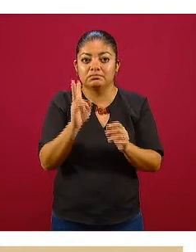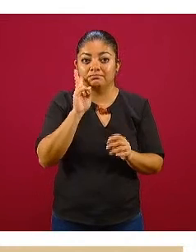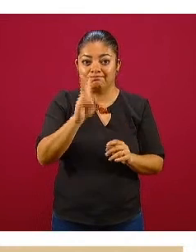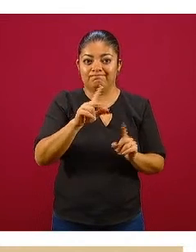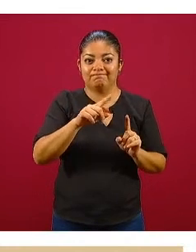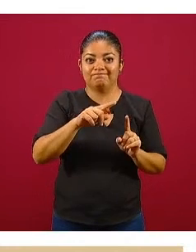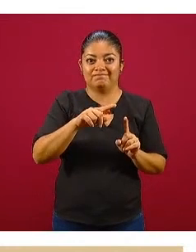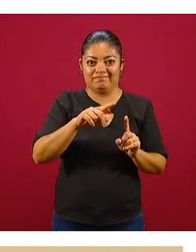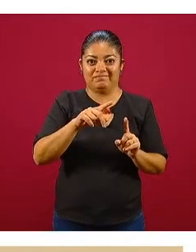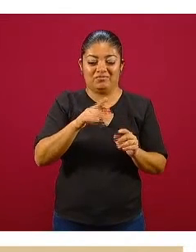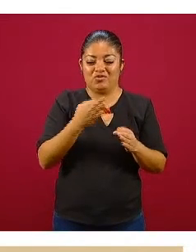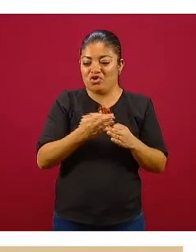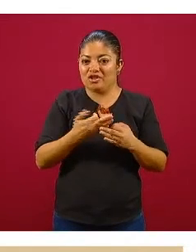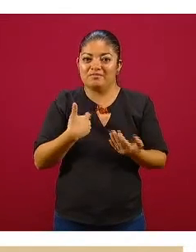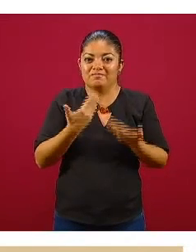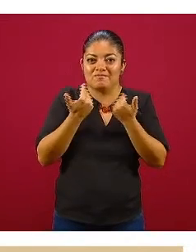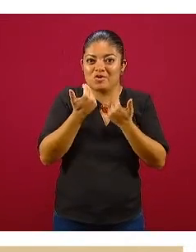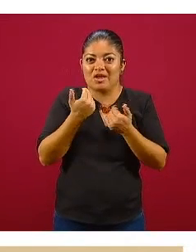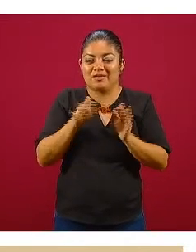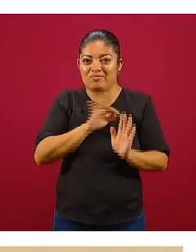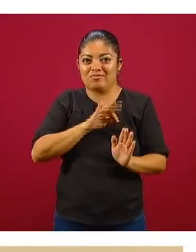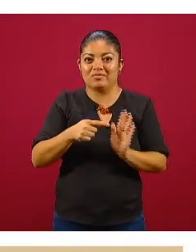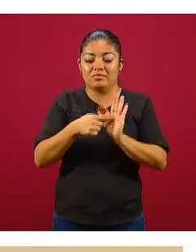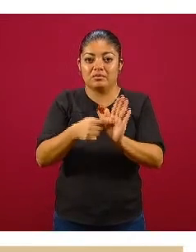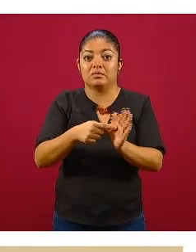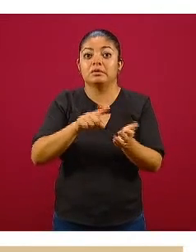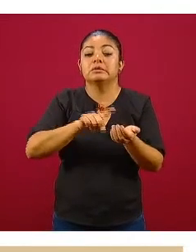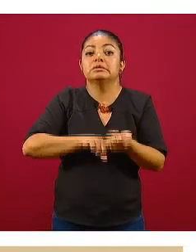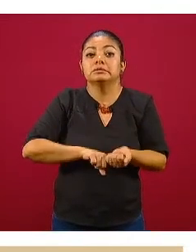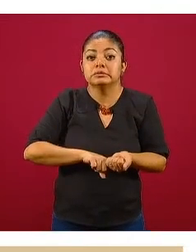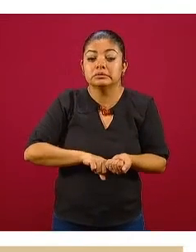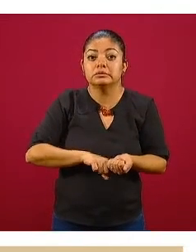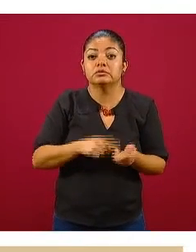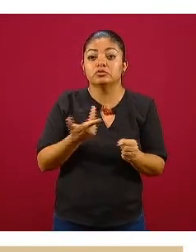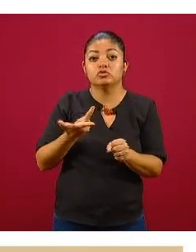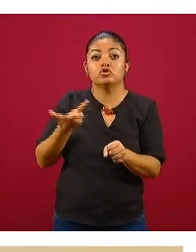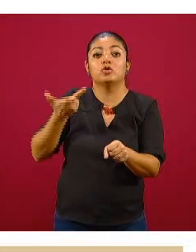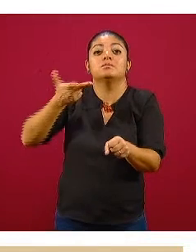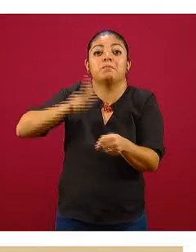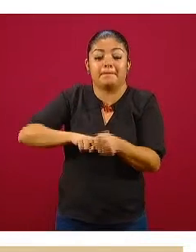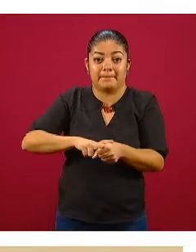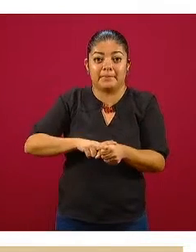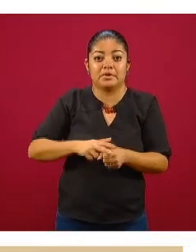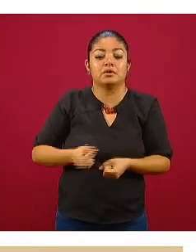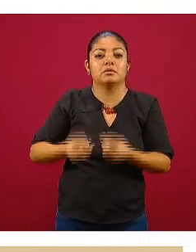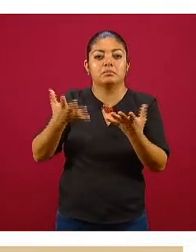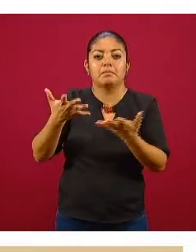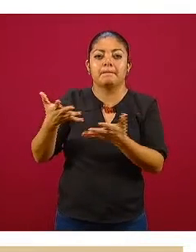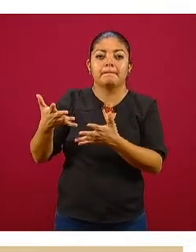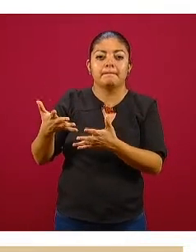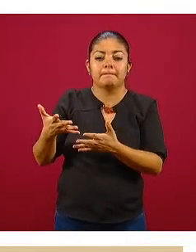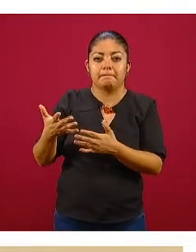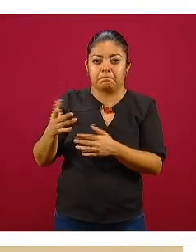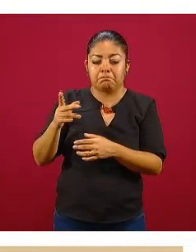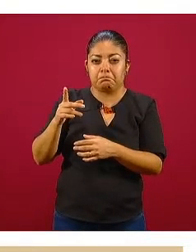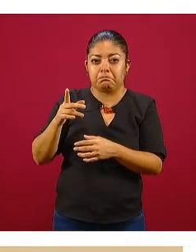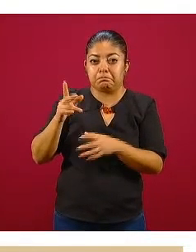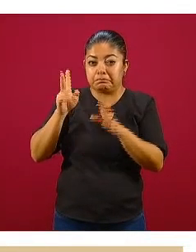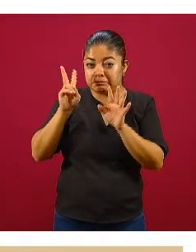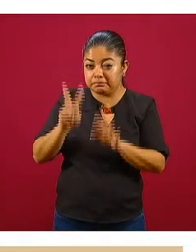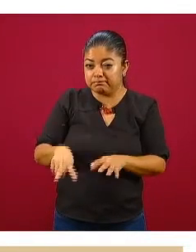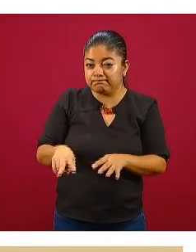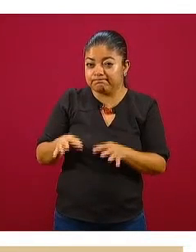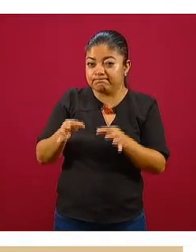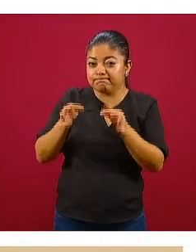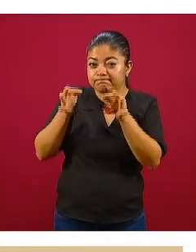a la mano en este momento de ocupación de hospitalización vemos vemos aún menor exactitud